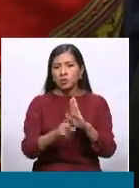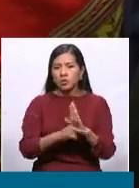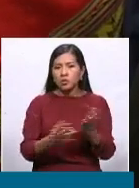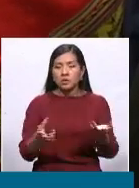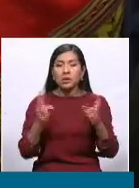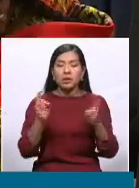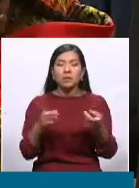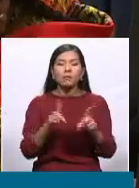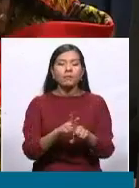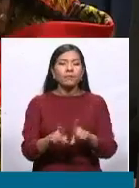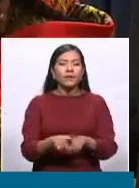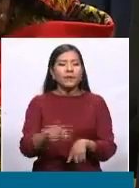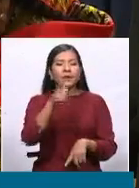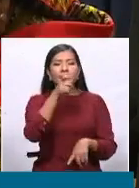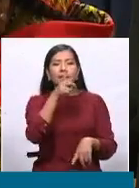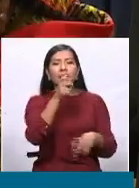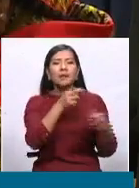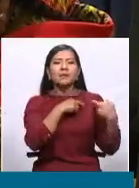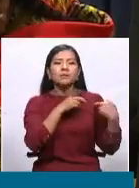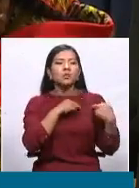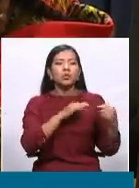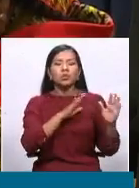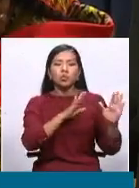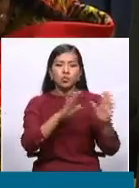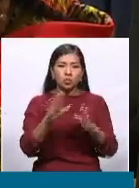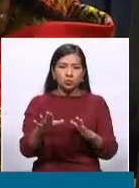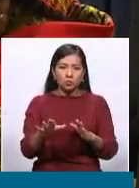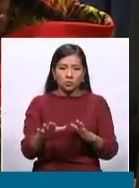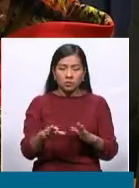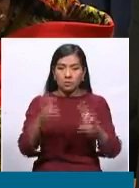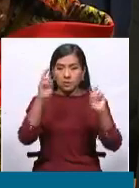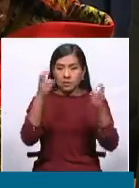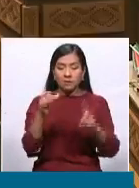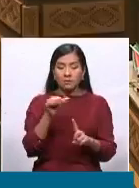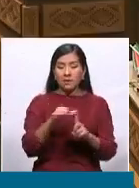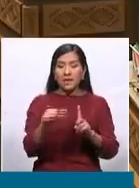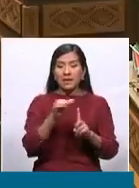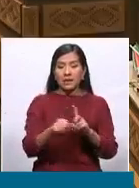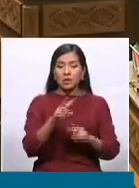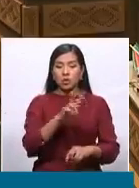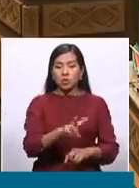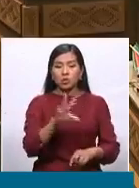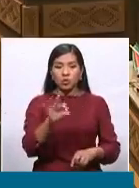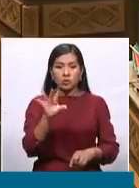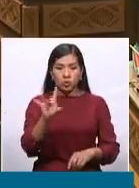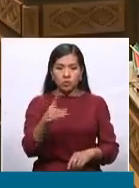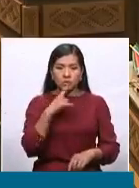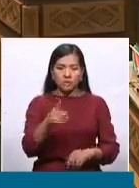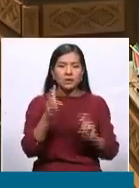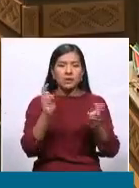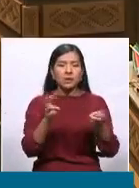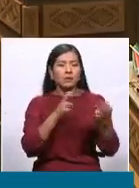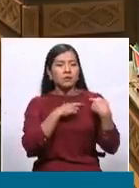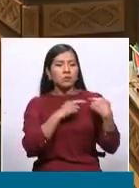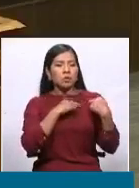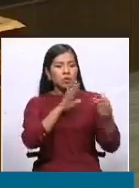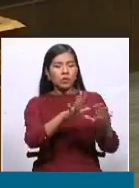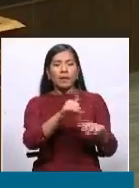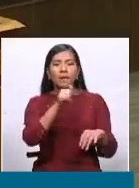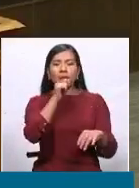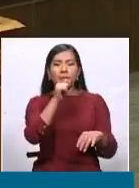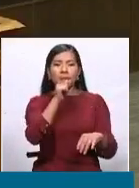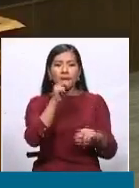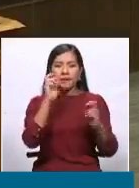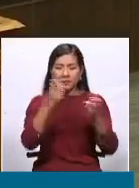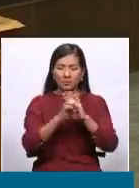el tema de las competencias. El artículo 298 de las competencias privativas, establece como una de ellas,